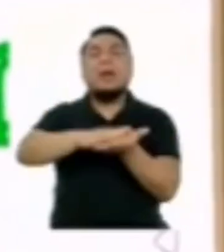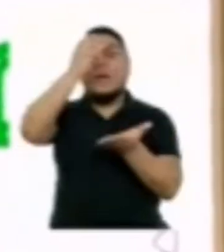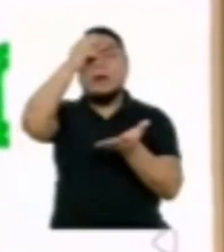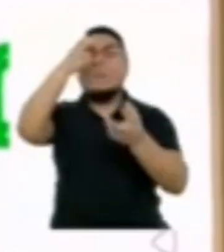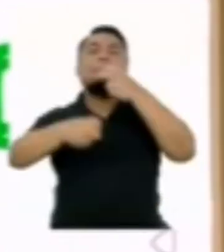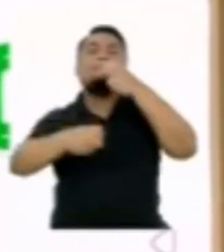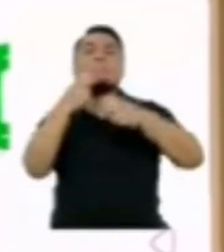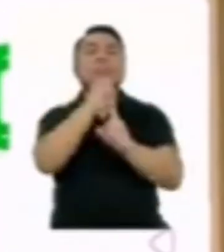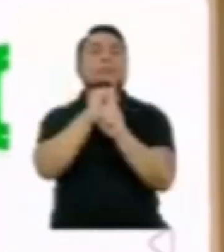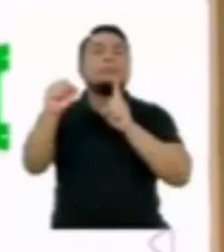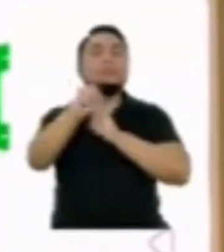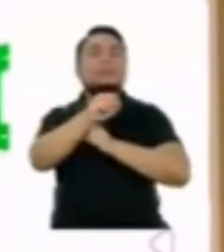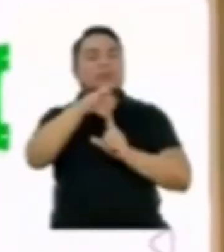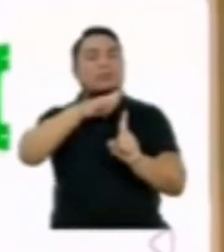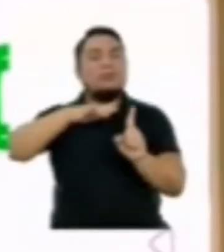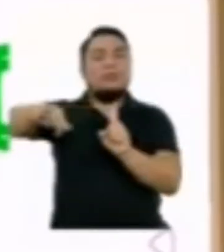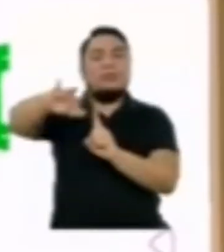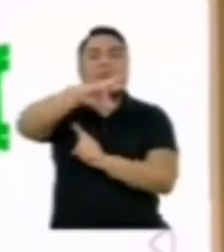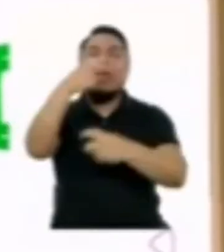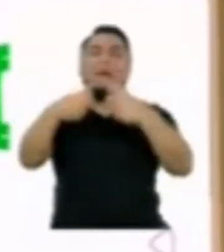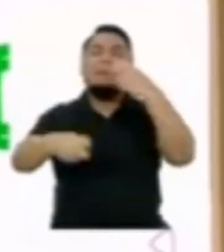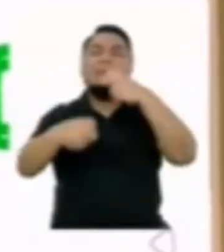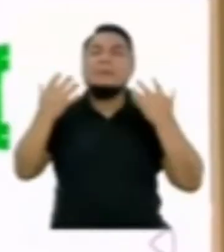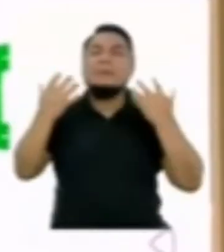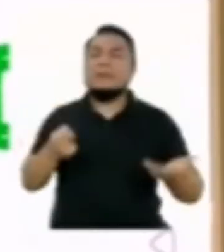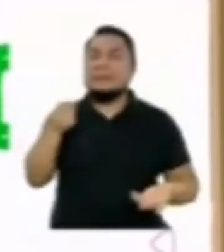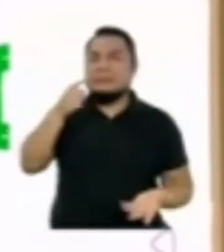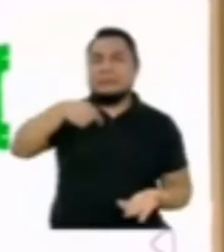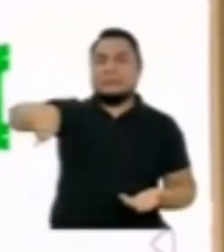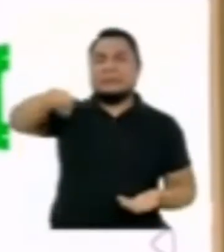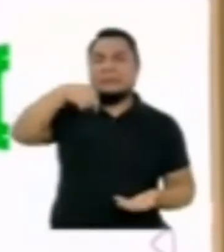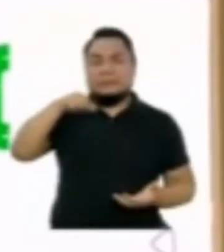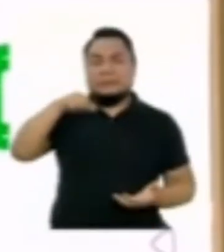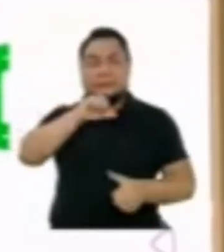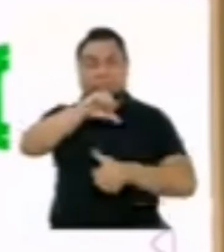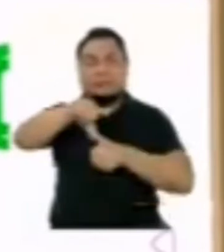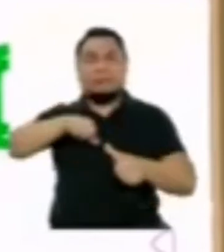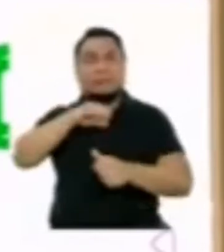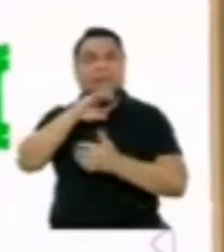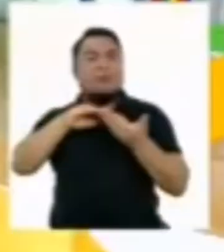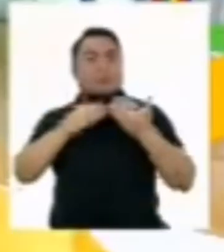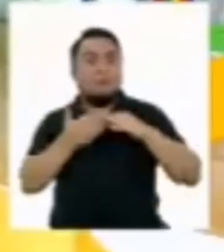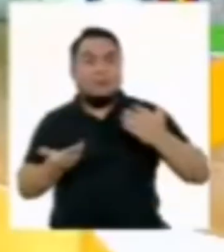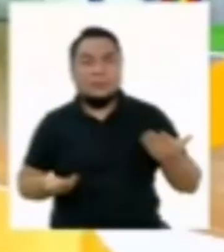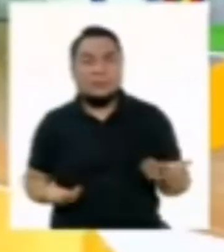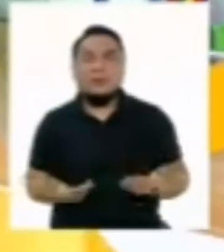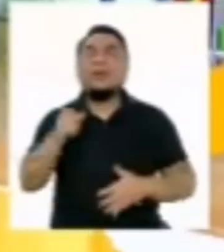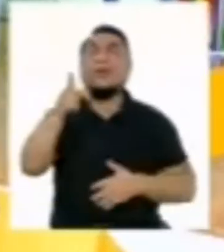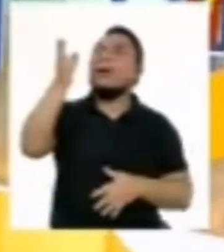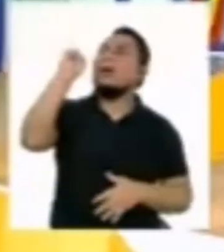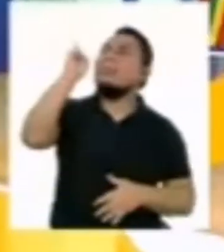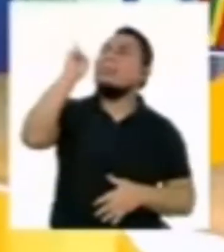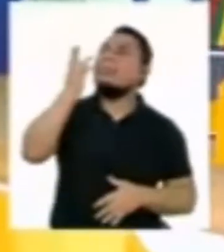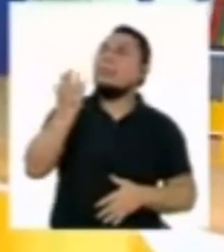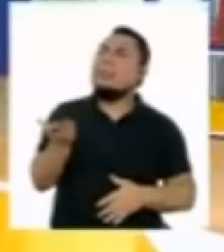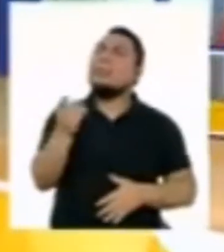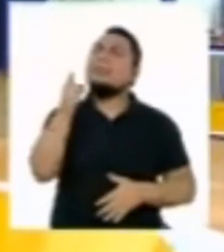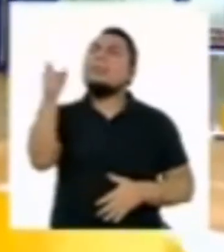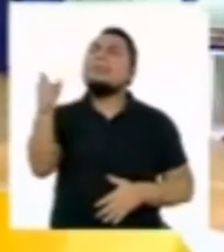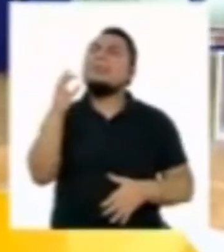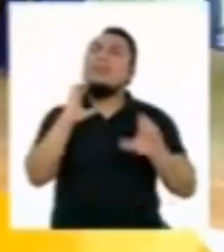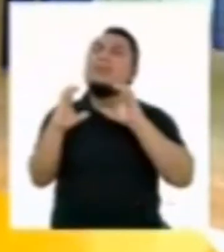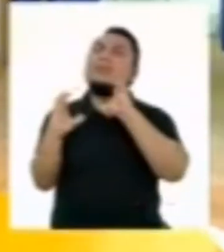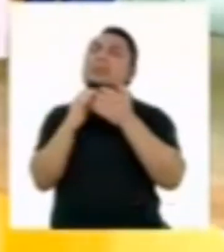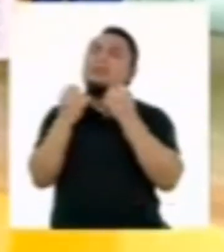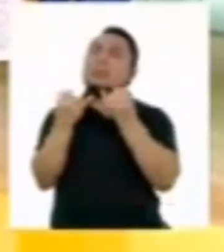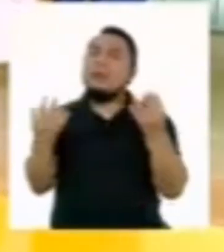sobre los problemas socioambientales y los conflictos que ocasionan en nuestra convivencia comunitaria. Profesora, hemos conversado